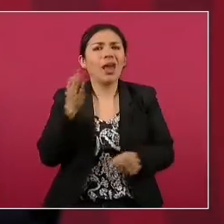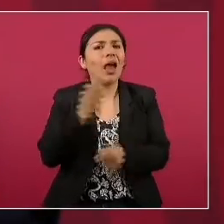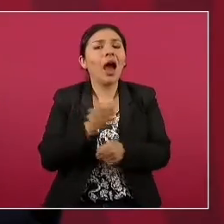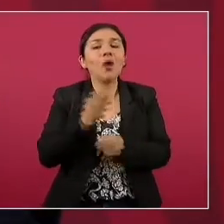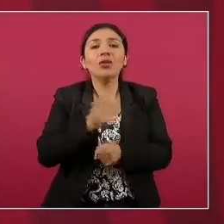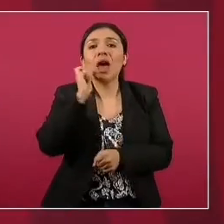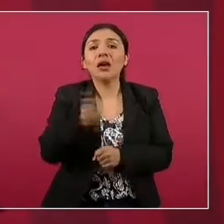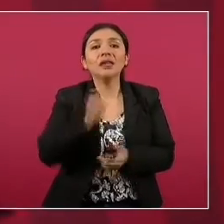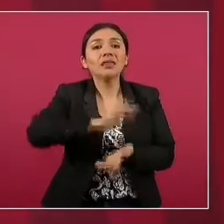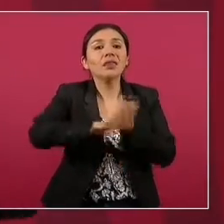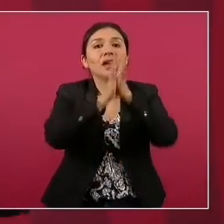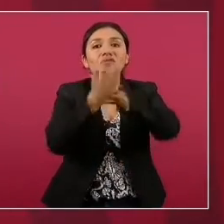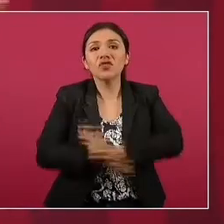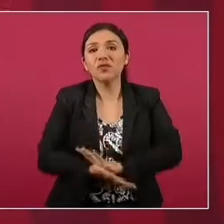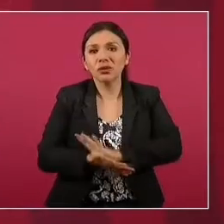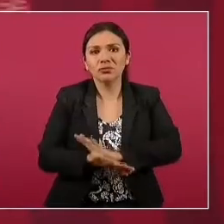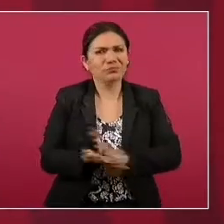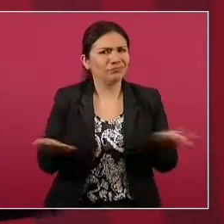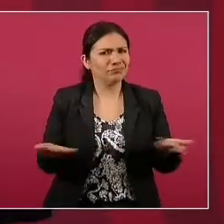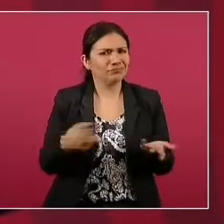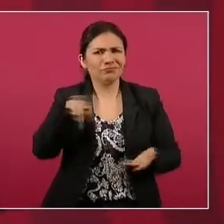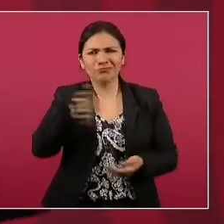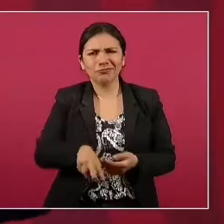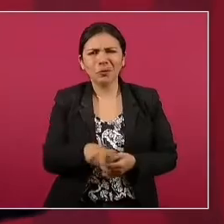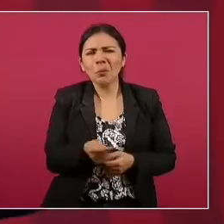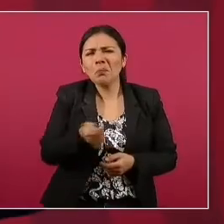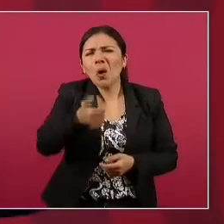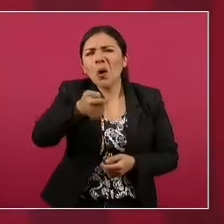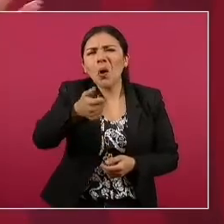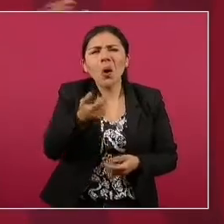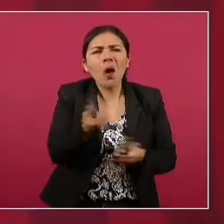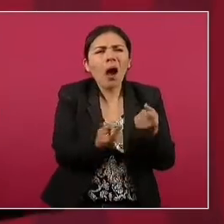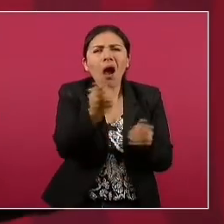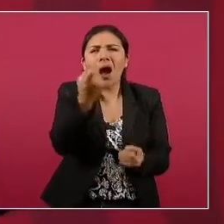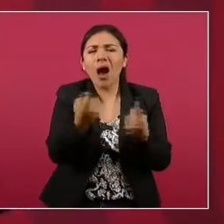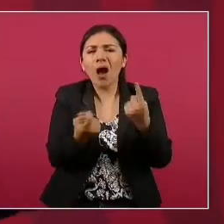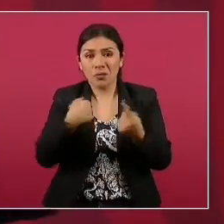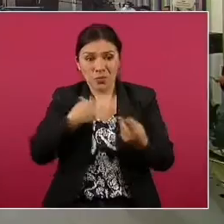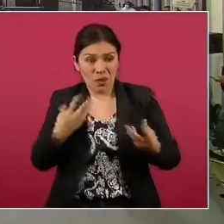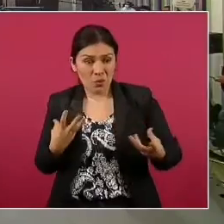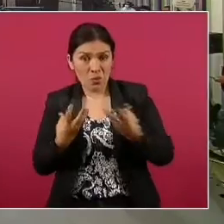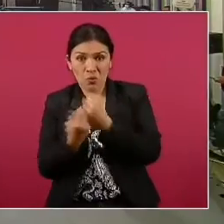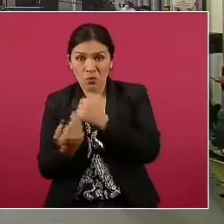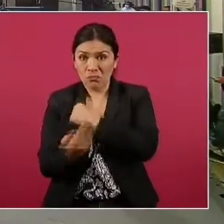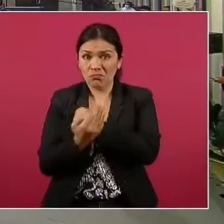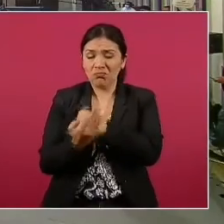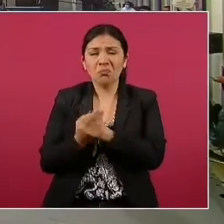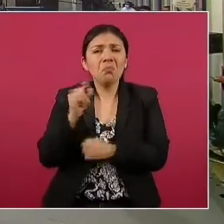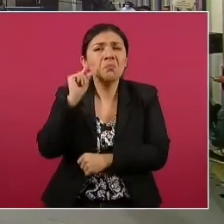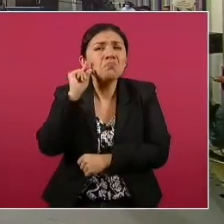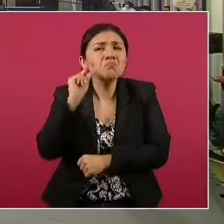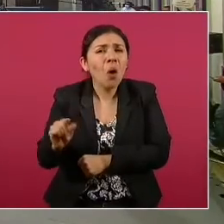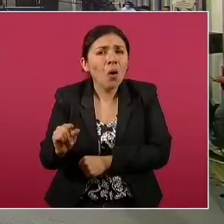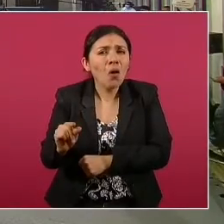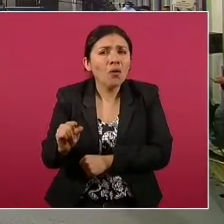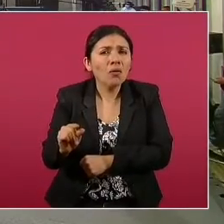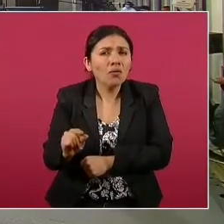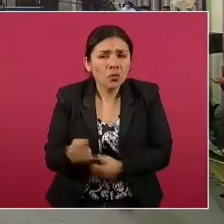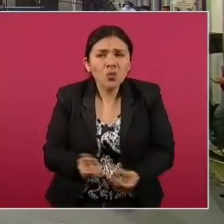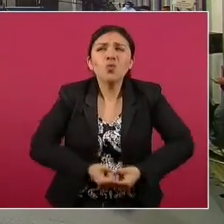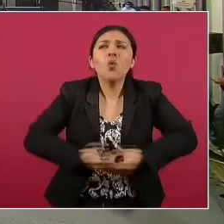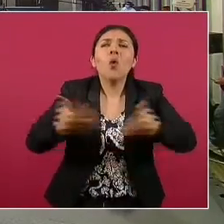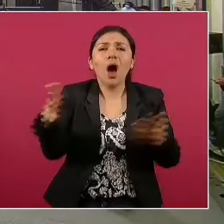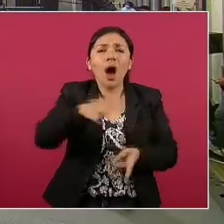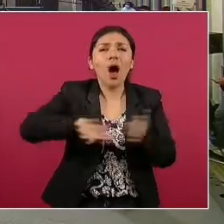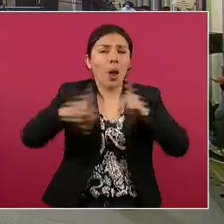proceso de transformación. Además, son muy poquitos los que están con nosotros de todo el gremio,